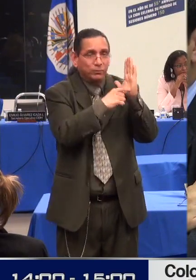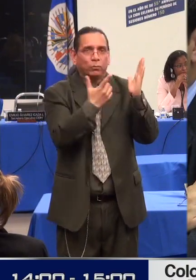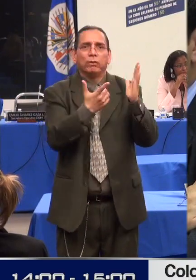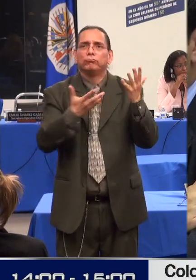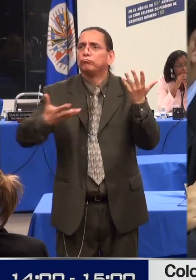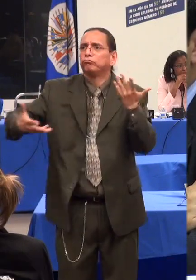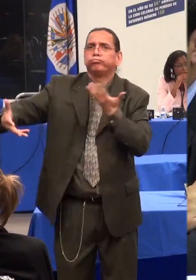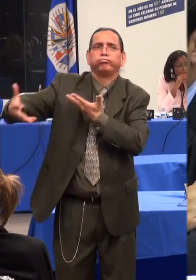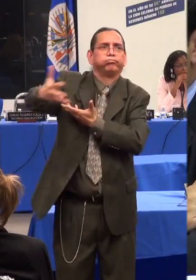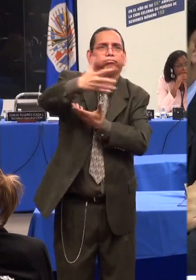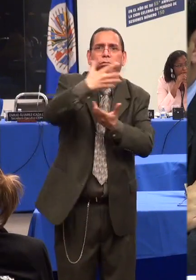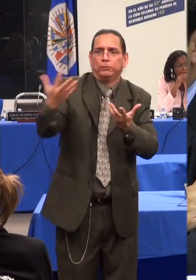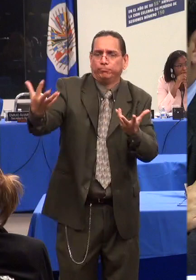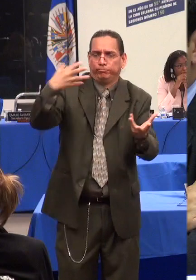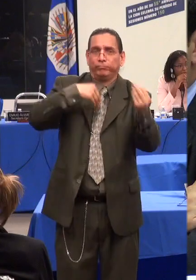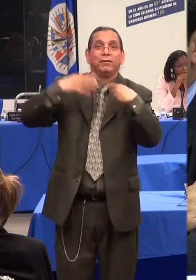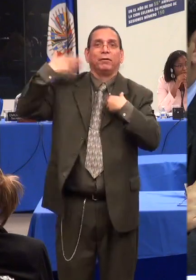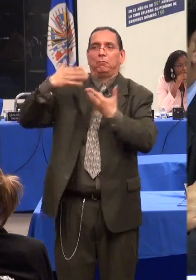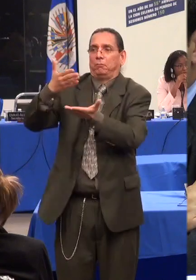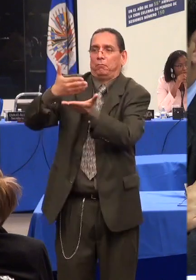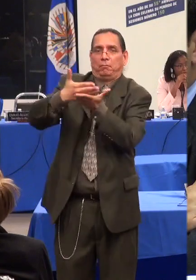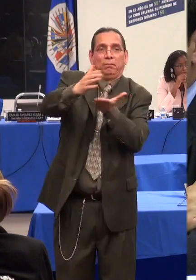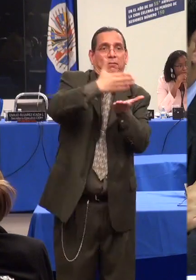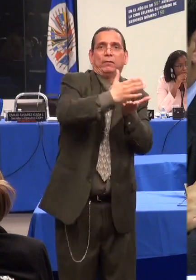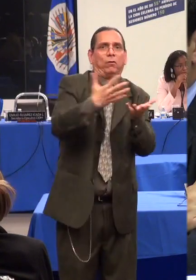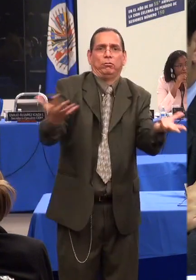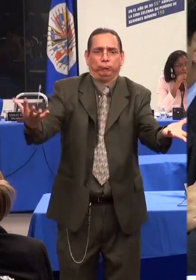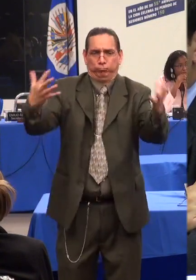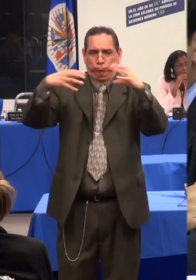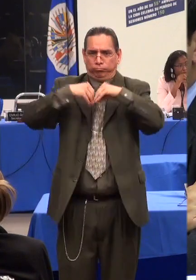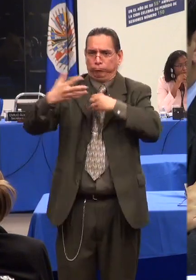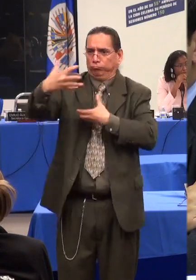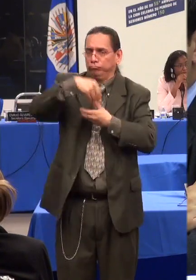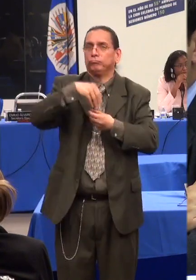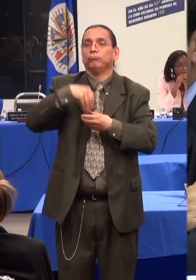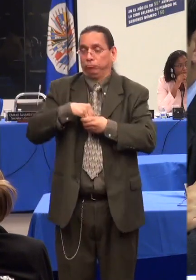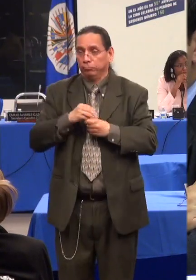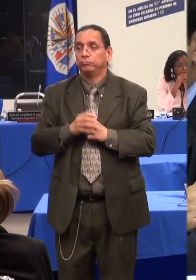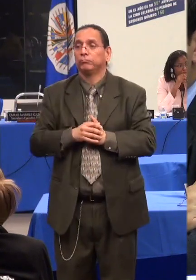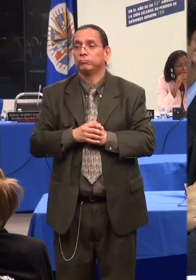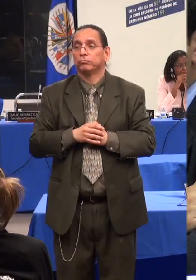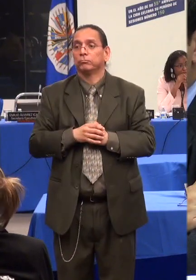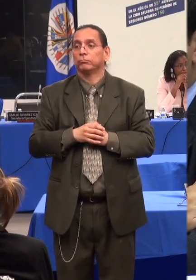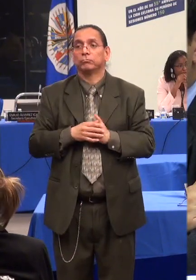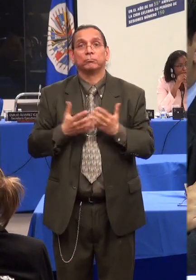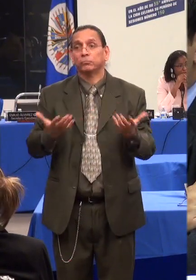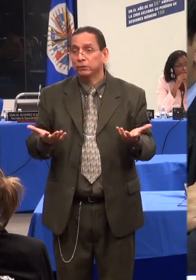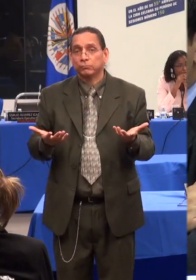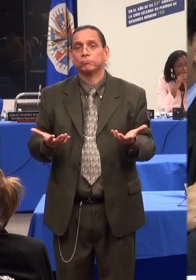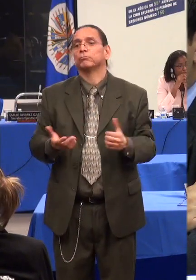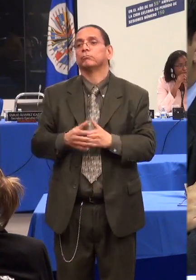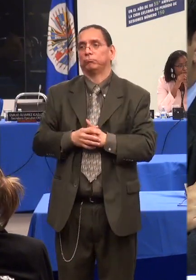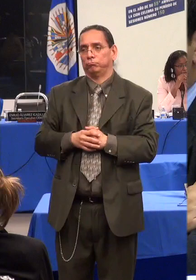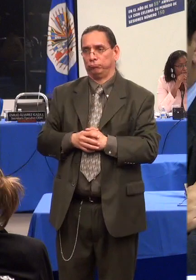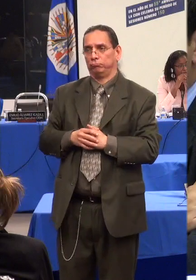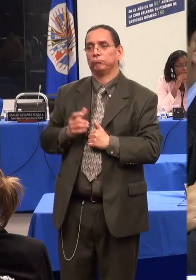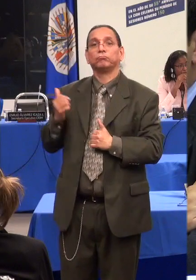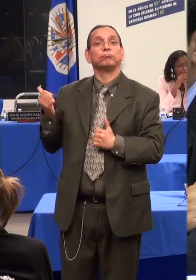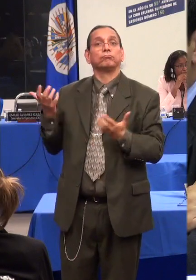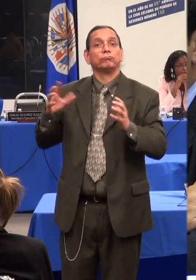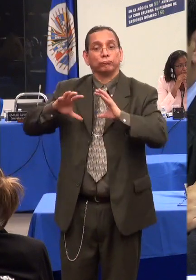goce efectivo de los derechos de las personas con discapacidad y de su ámbito más inmediato, su familia, cuidadores y el contexto comunitario.